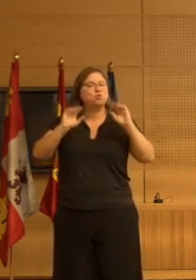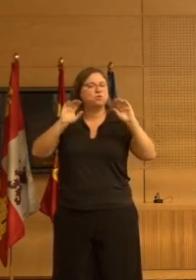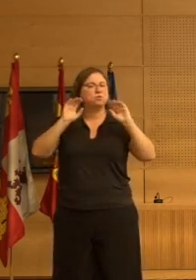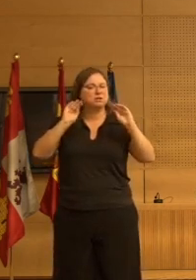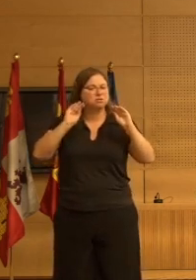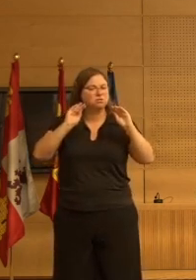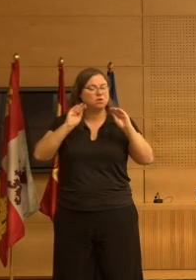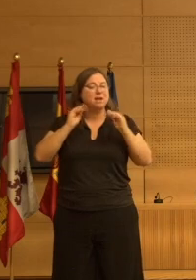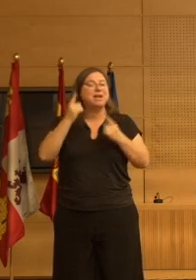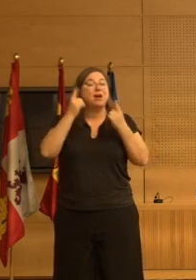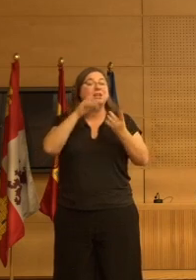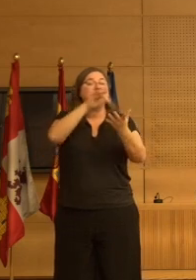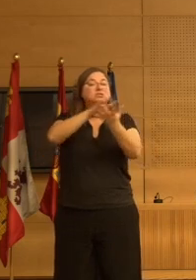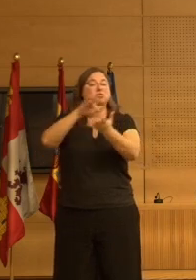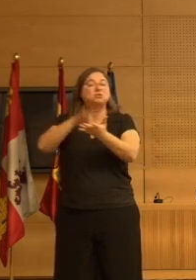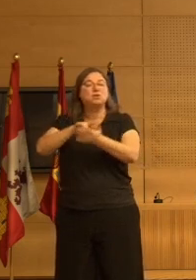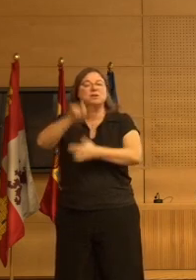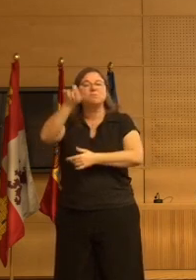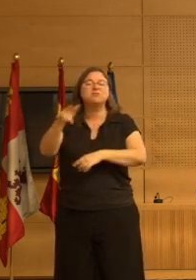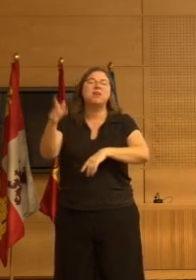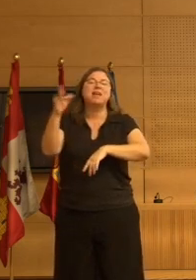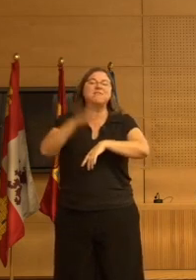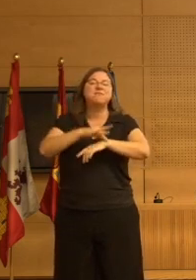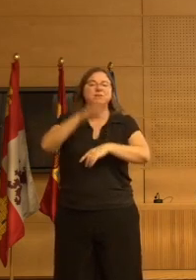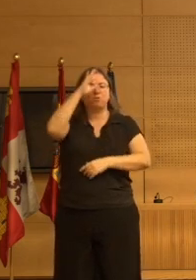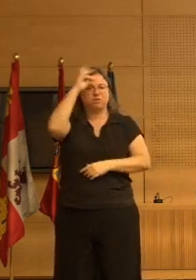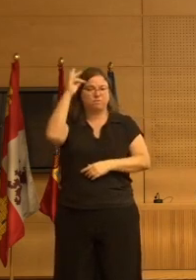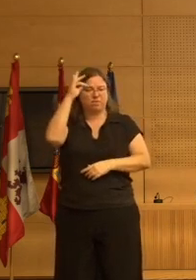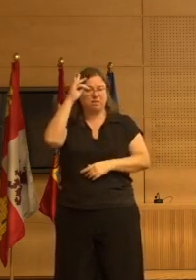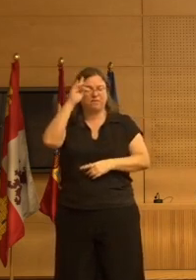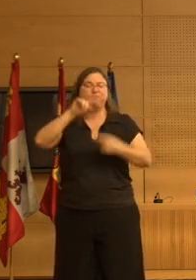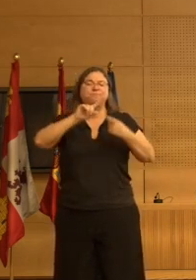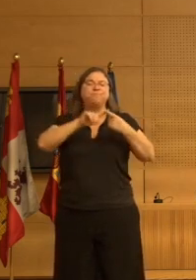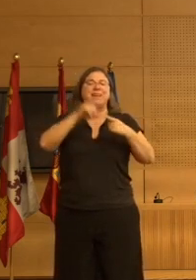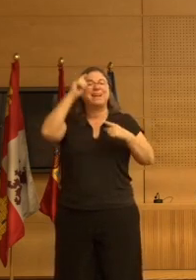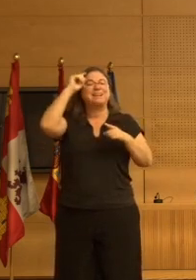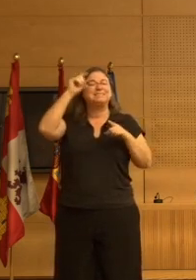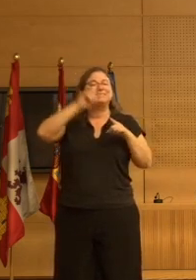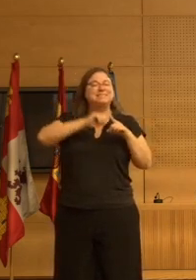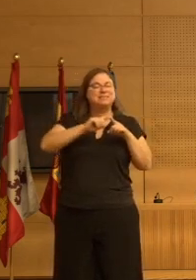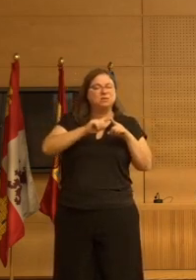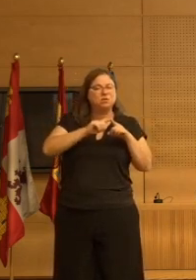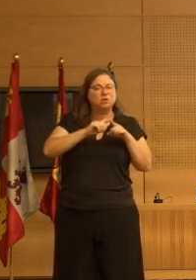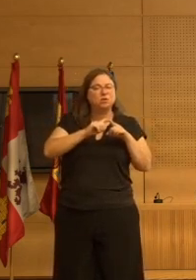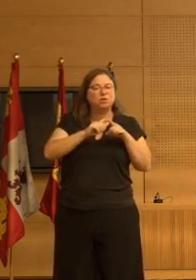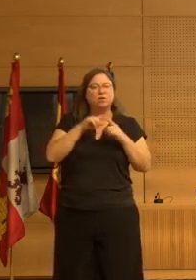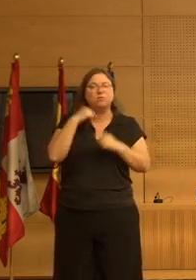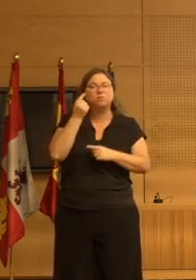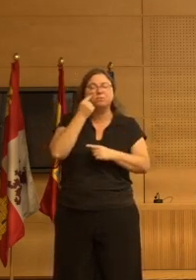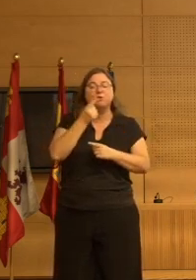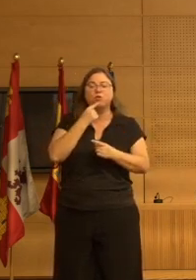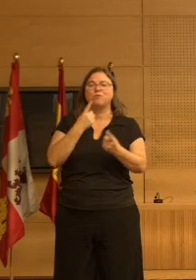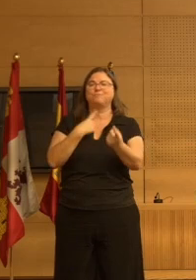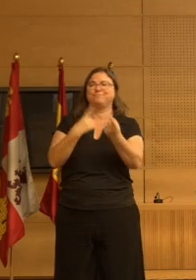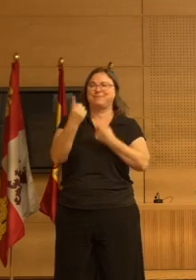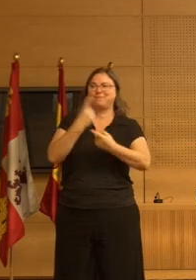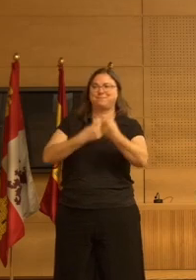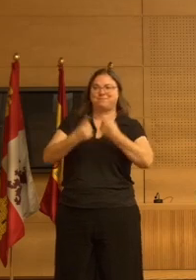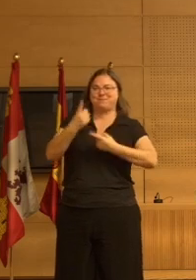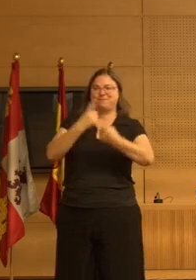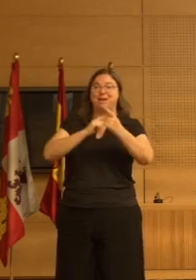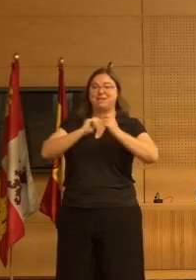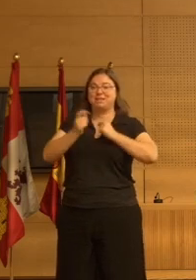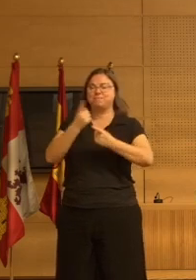menudo se presentan en pacientes con demencia. Psicológicos, si se detectan mediante la entrevista, como por ejemplo una persona puede